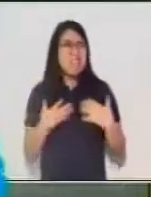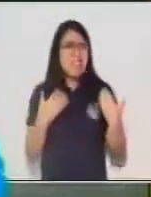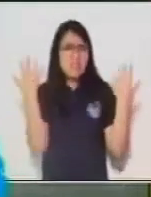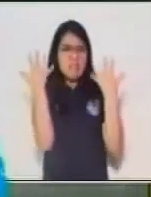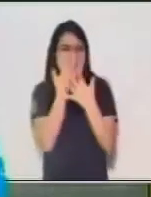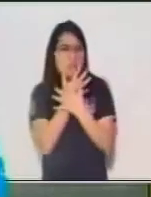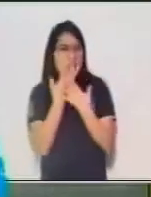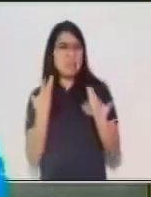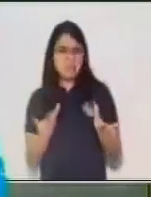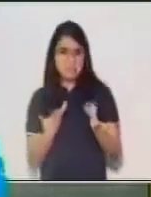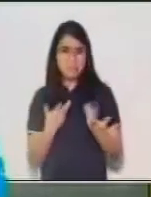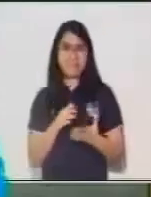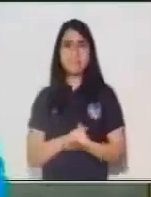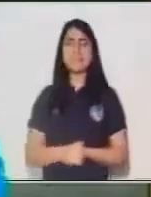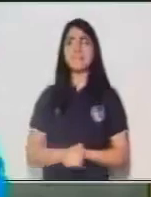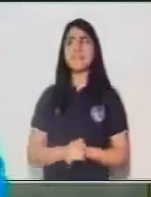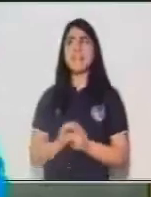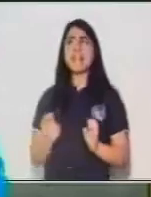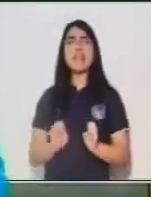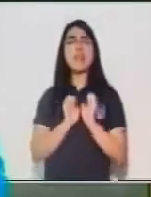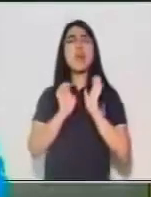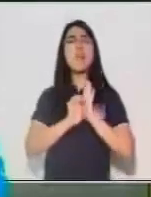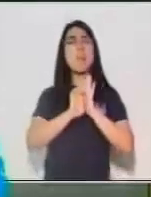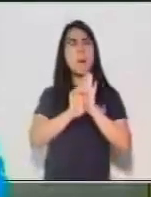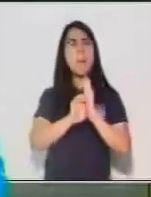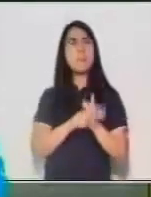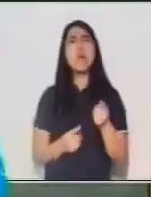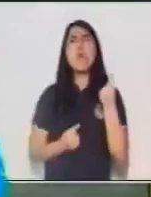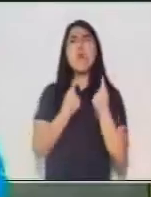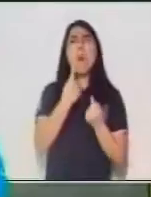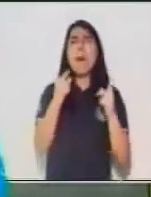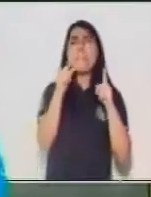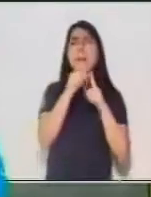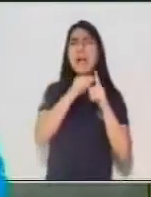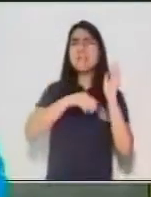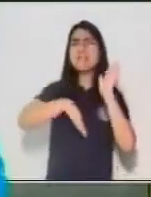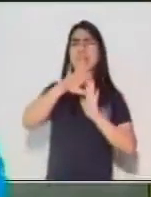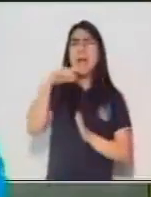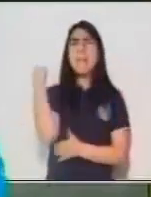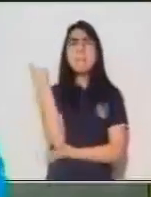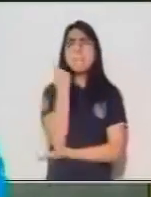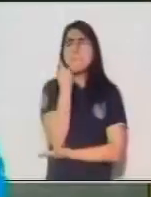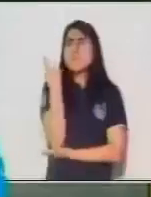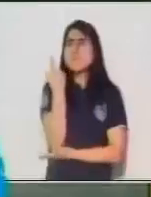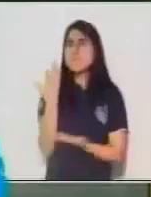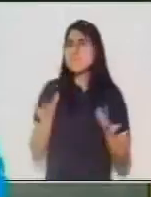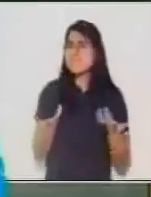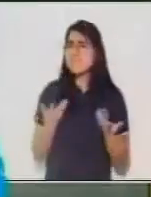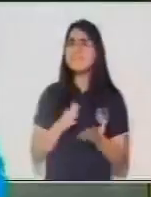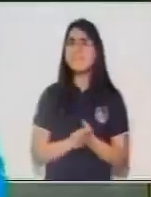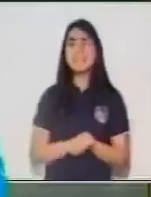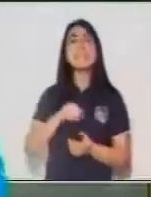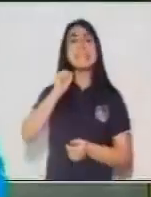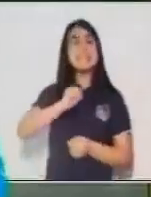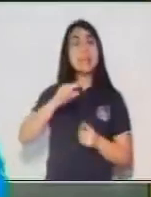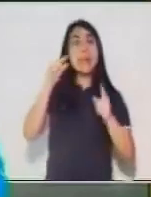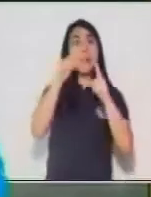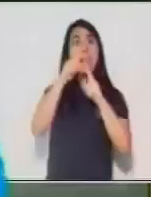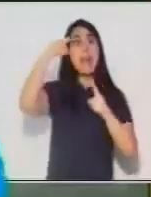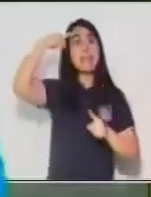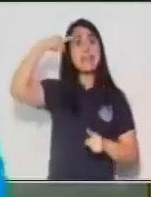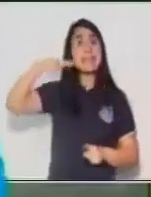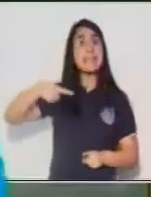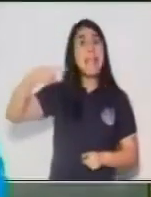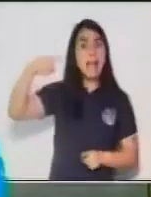parte de la oración? No. Entonces, la palabra días corresponde al núcleo. Vamos a